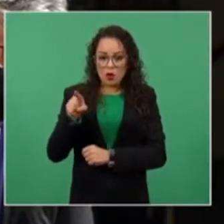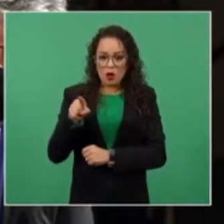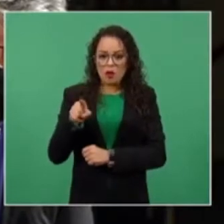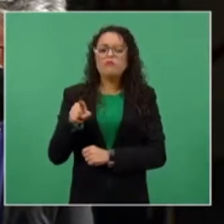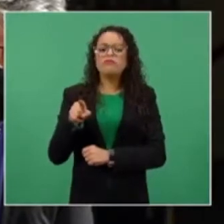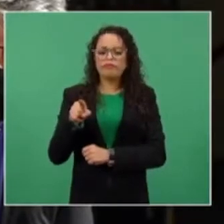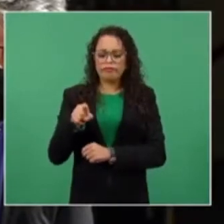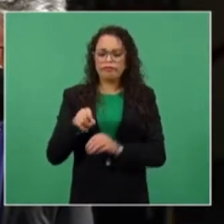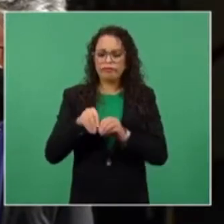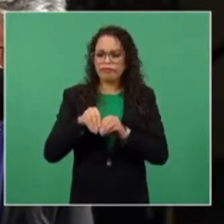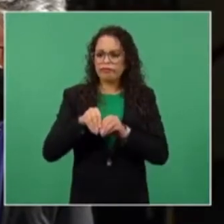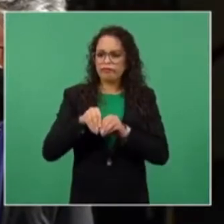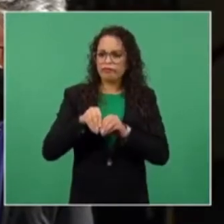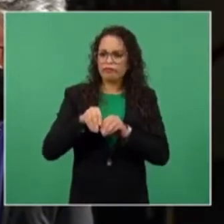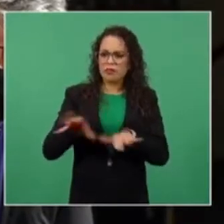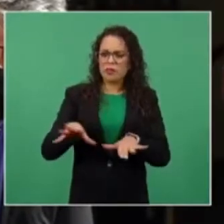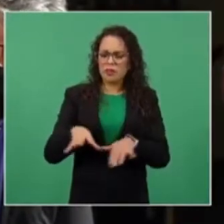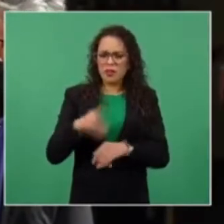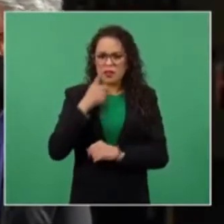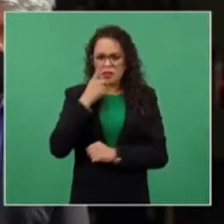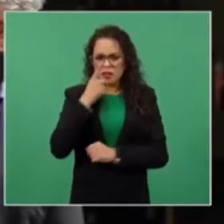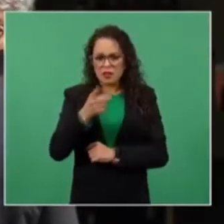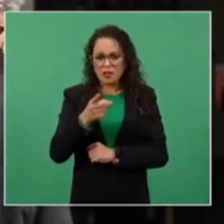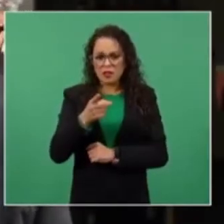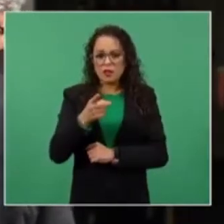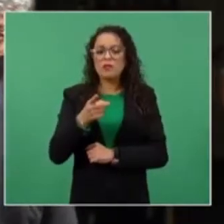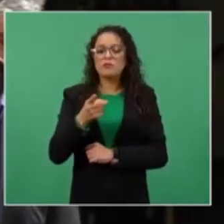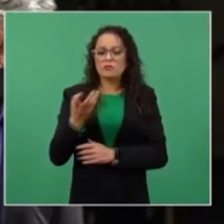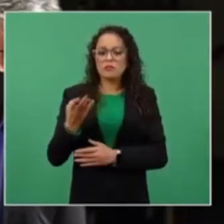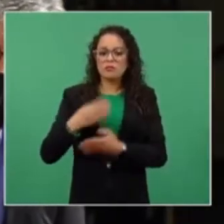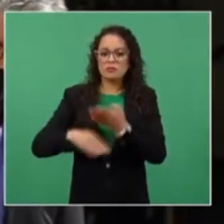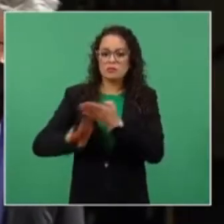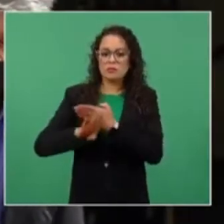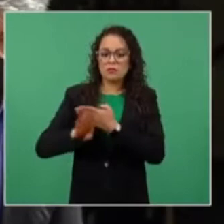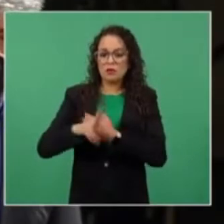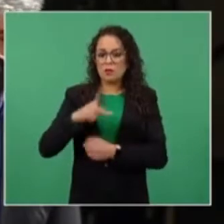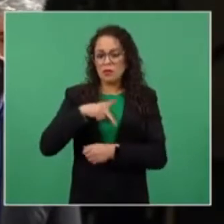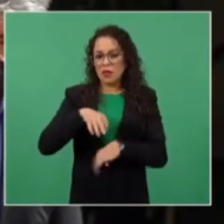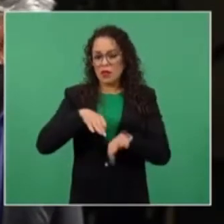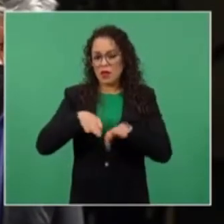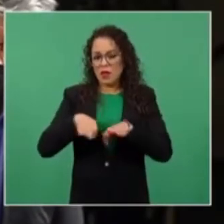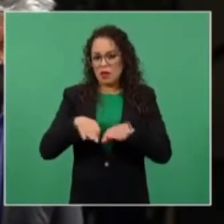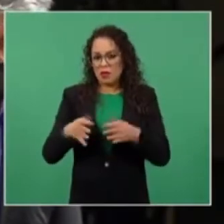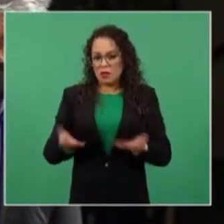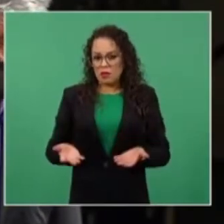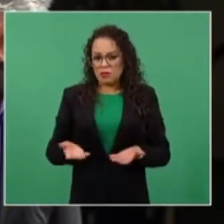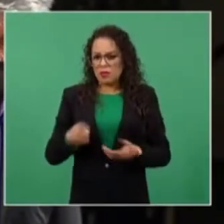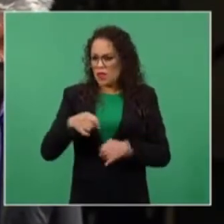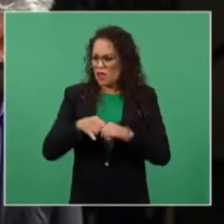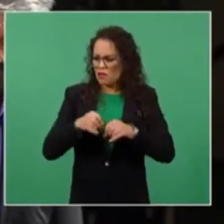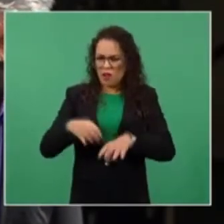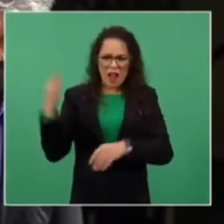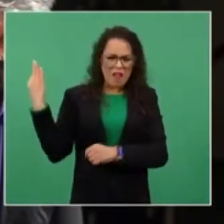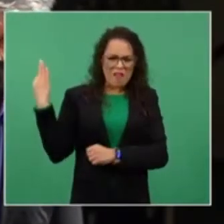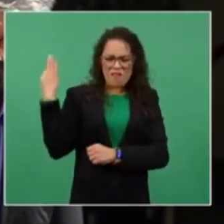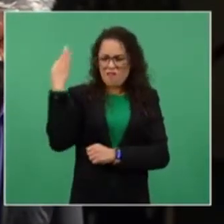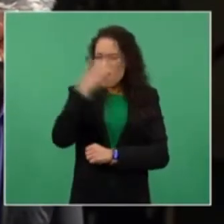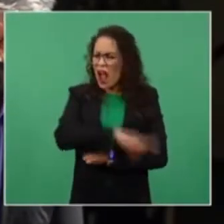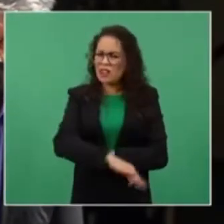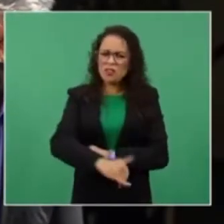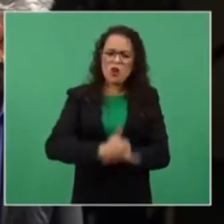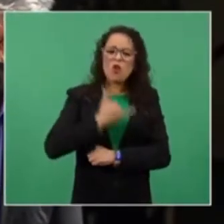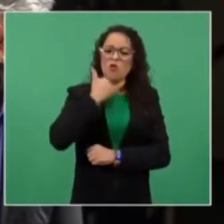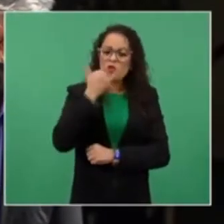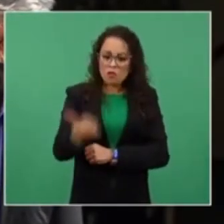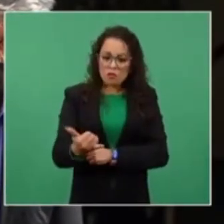en donde intentaron desprestigiarme, sacaron información totalmente falsa y errónea, y aquí